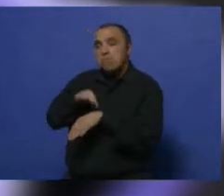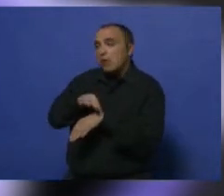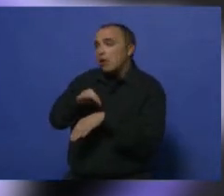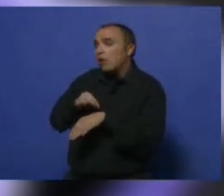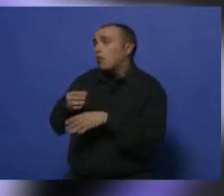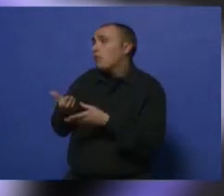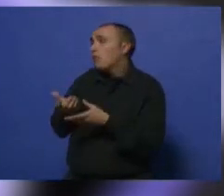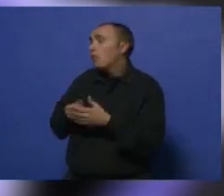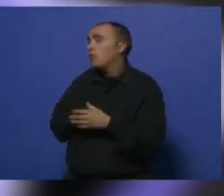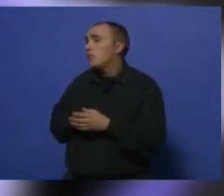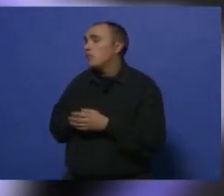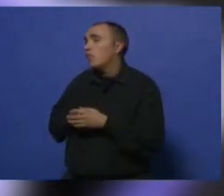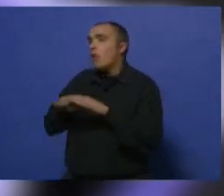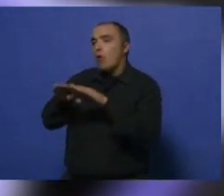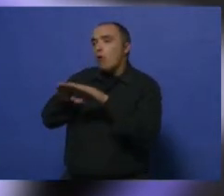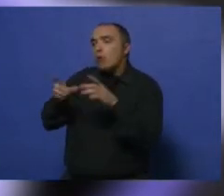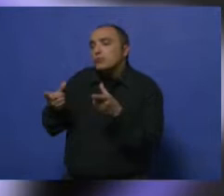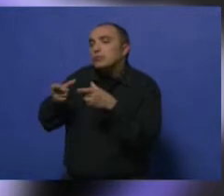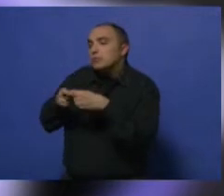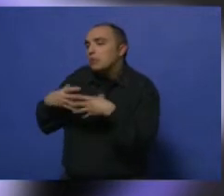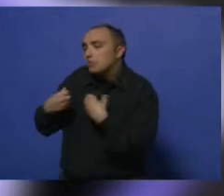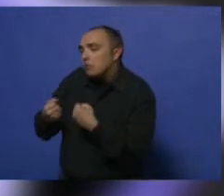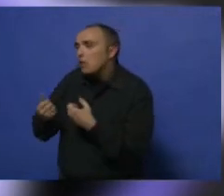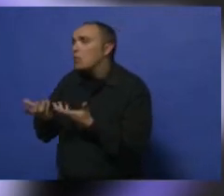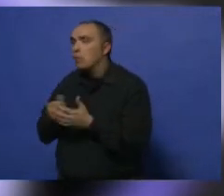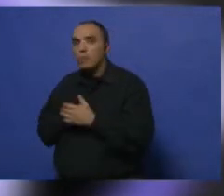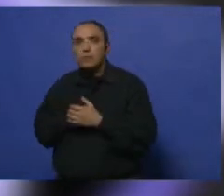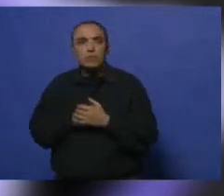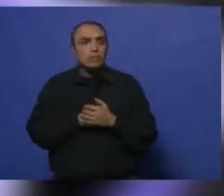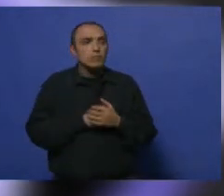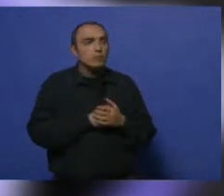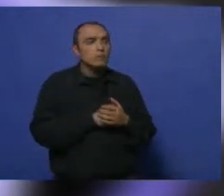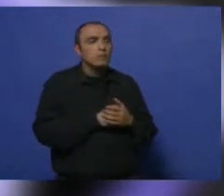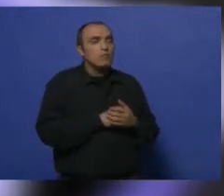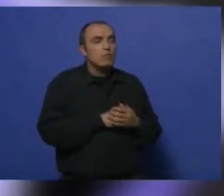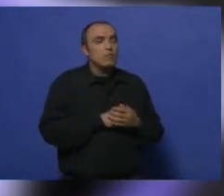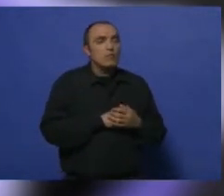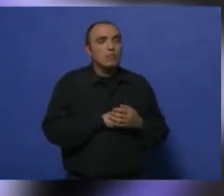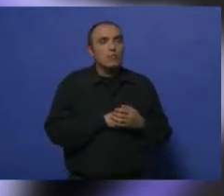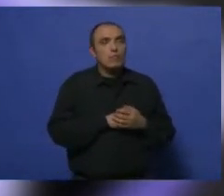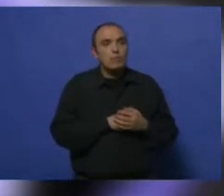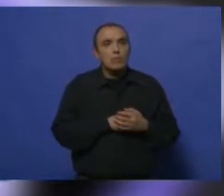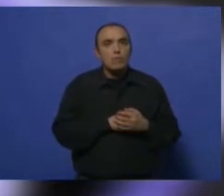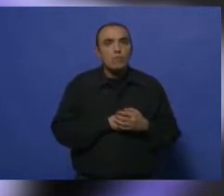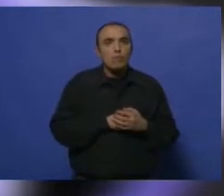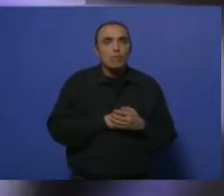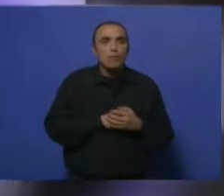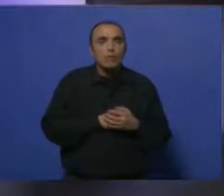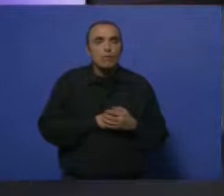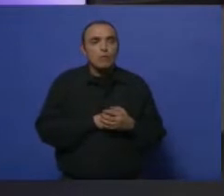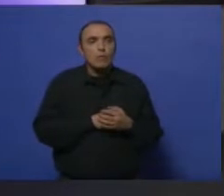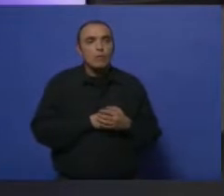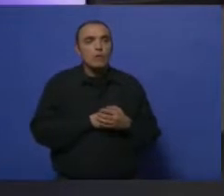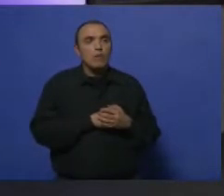el hospital y en los centros de salud. ¿Cómo se está manejando? El alerta está, sobre todo para los casos complicados, por eso les digo, las